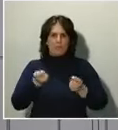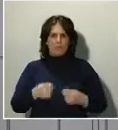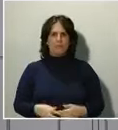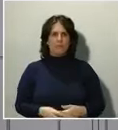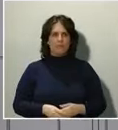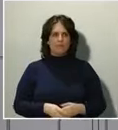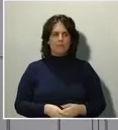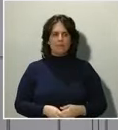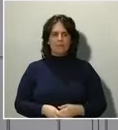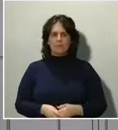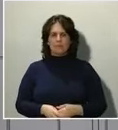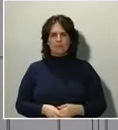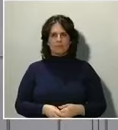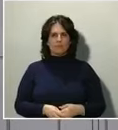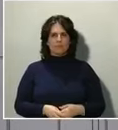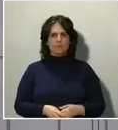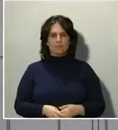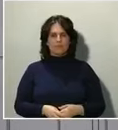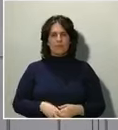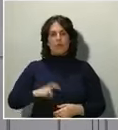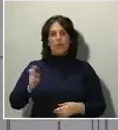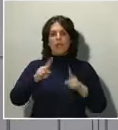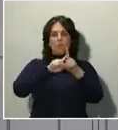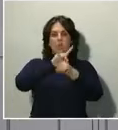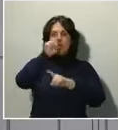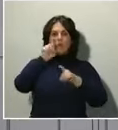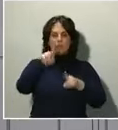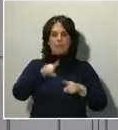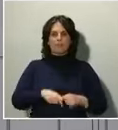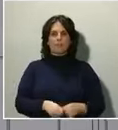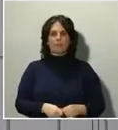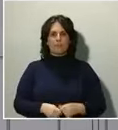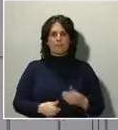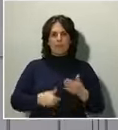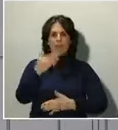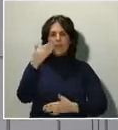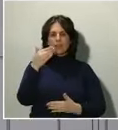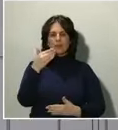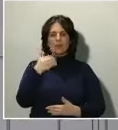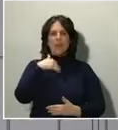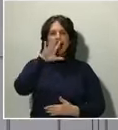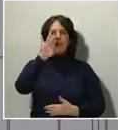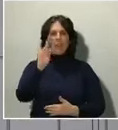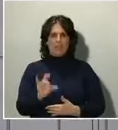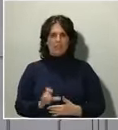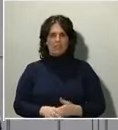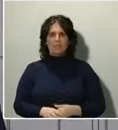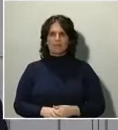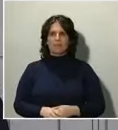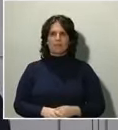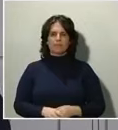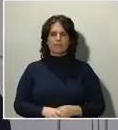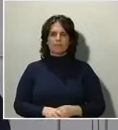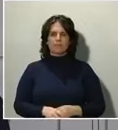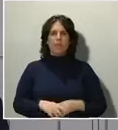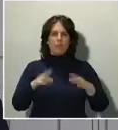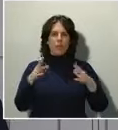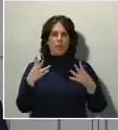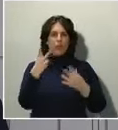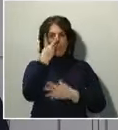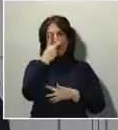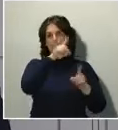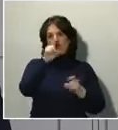La siguiente pregunta la formula el Diario Económico 5 días, pero le voy a hacer dos preguntas que están